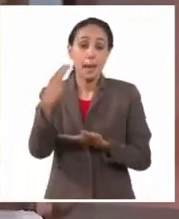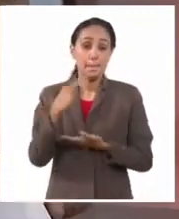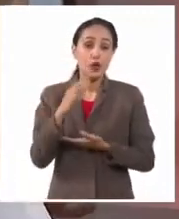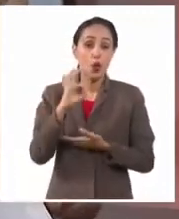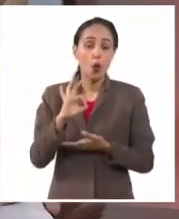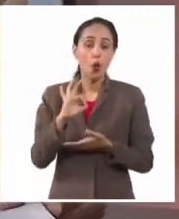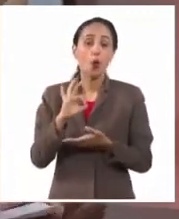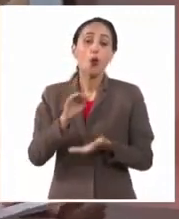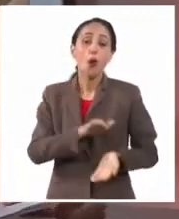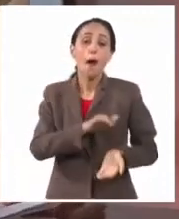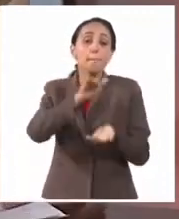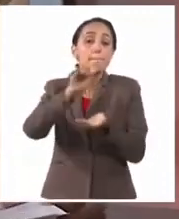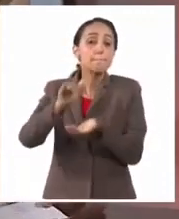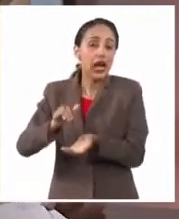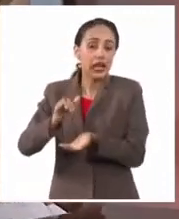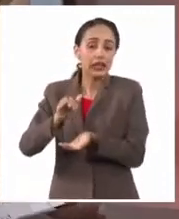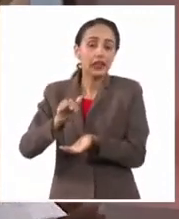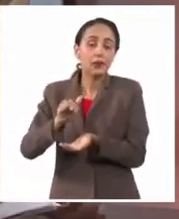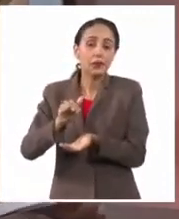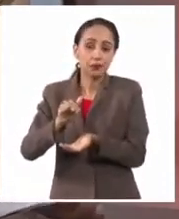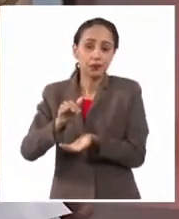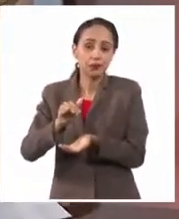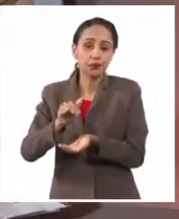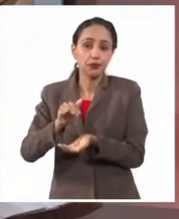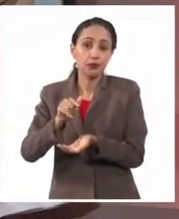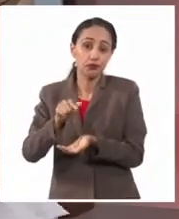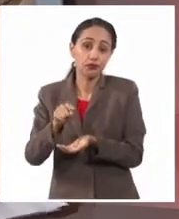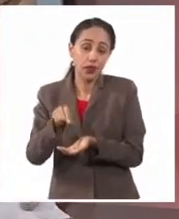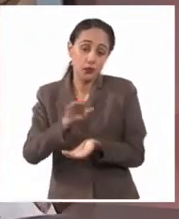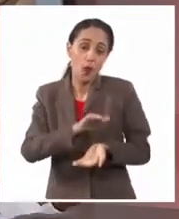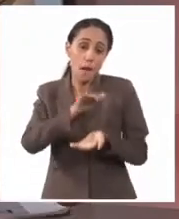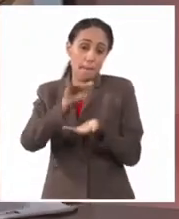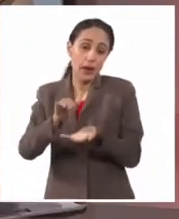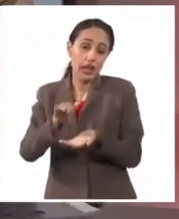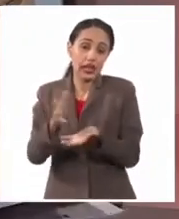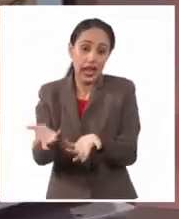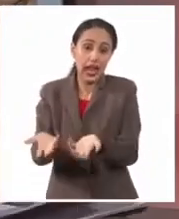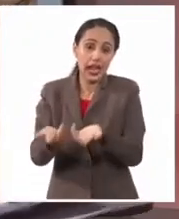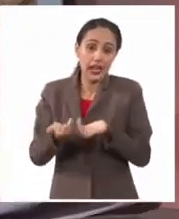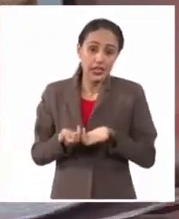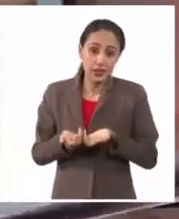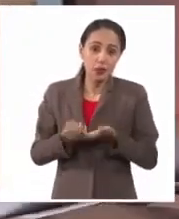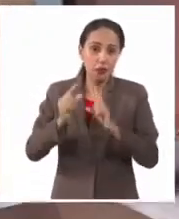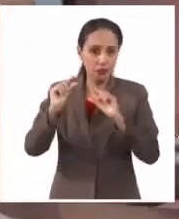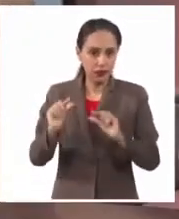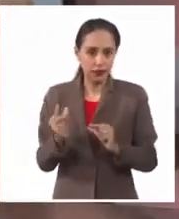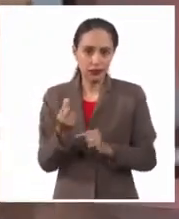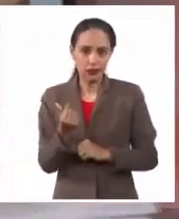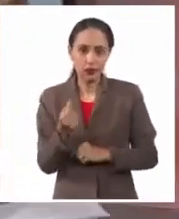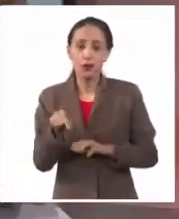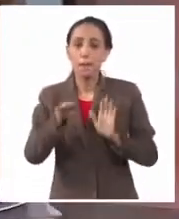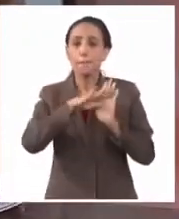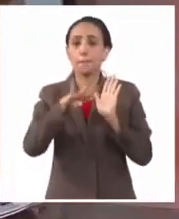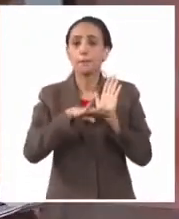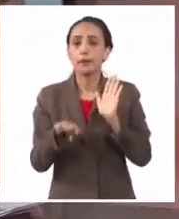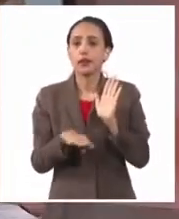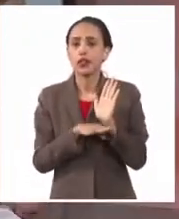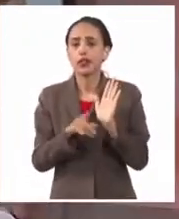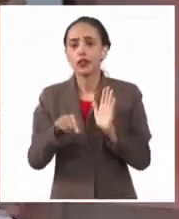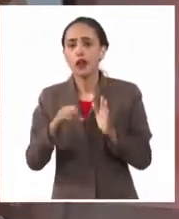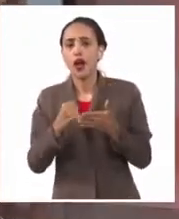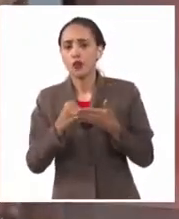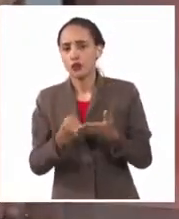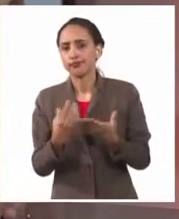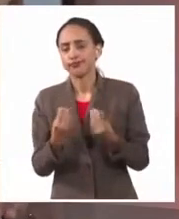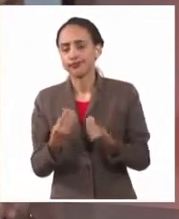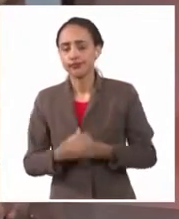paquetería que recibe. Por tanto, es una medida que también va a estimular nosotros en una